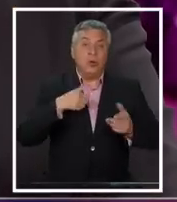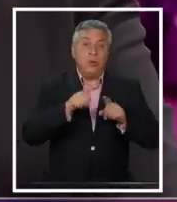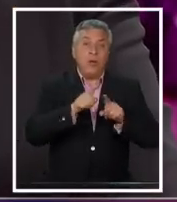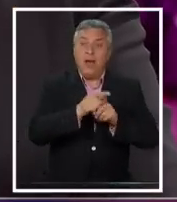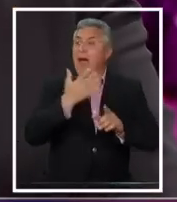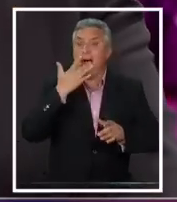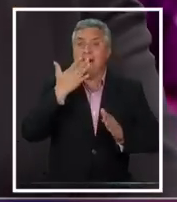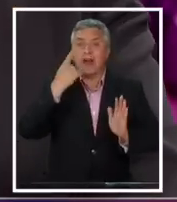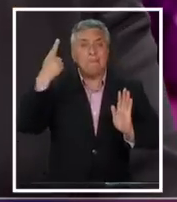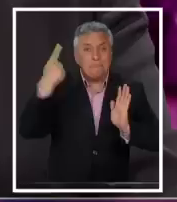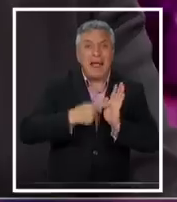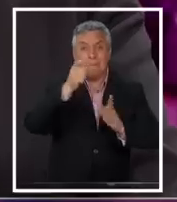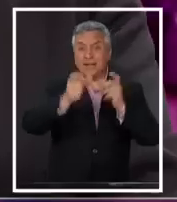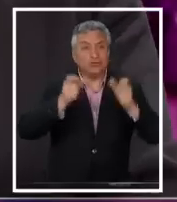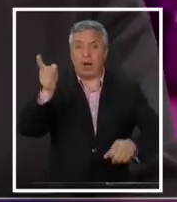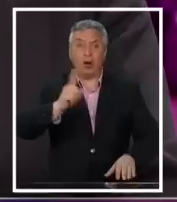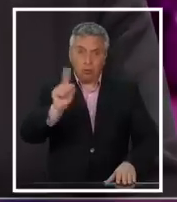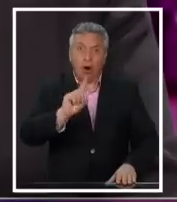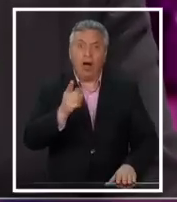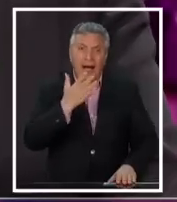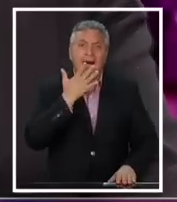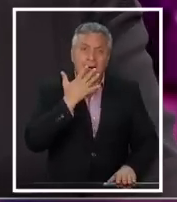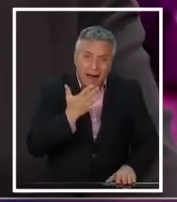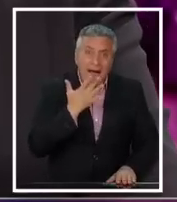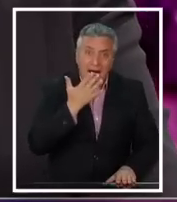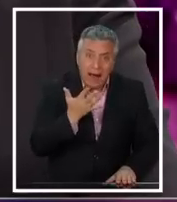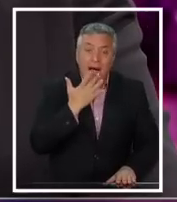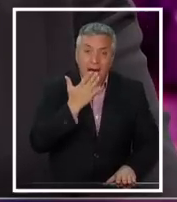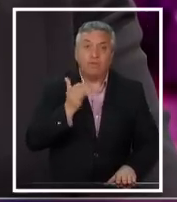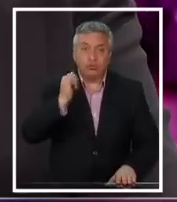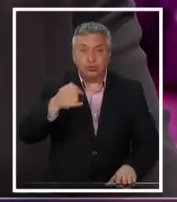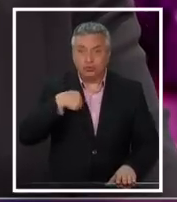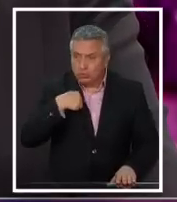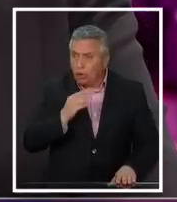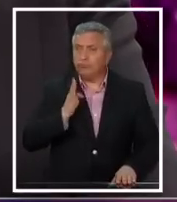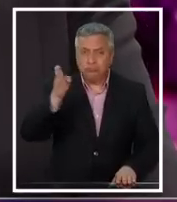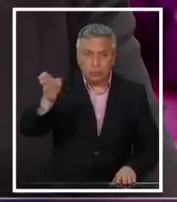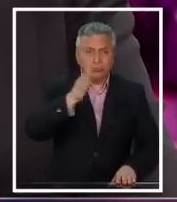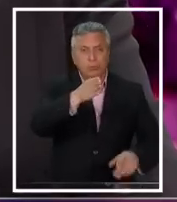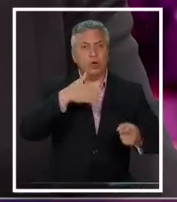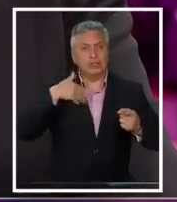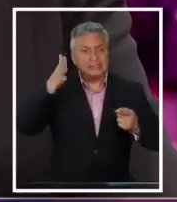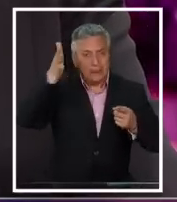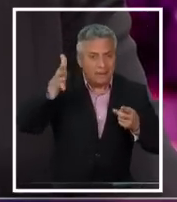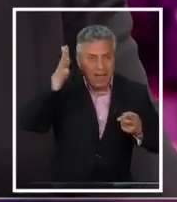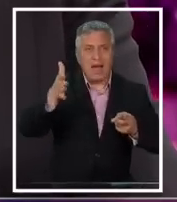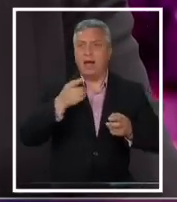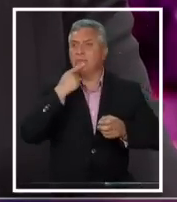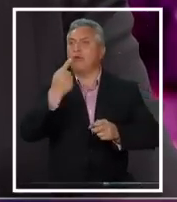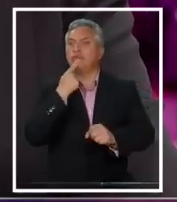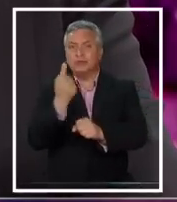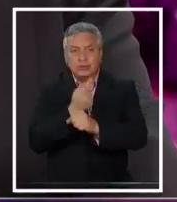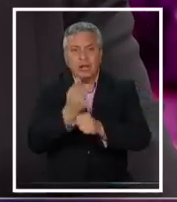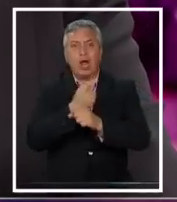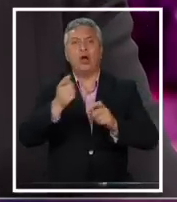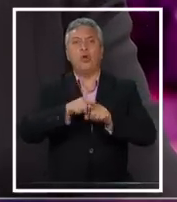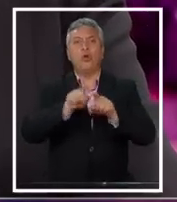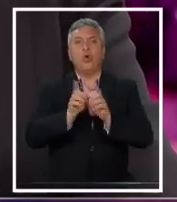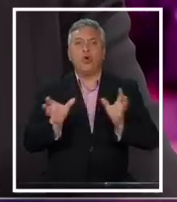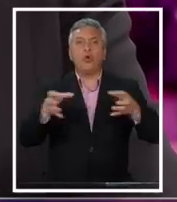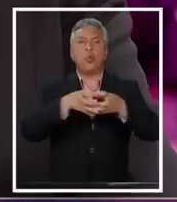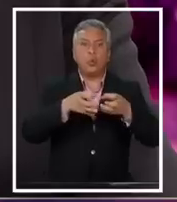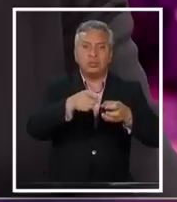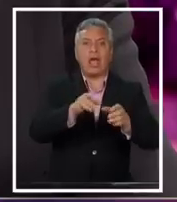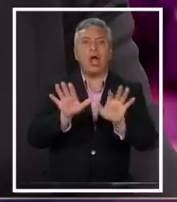mil personas diariamente, hablo con un número significativo en mis recorridos, en mis seminarios, en las conversaciones con la Junta de Vecinos, con los clubes